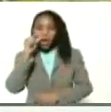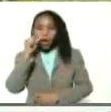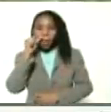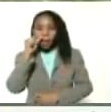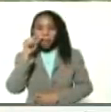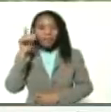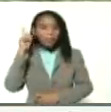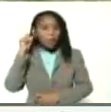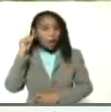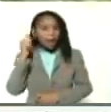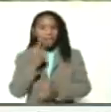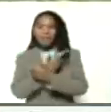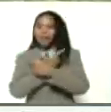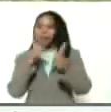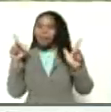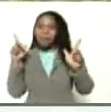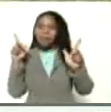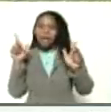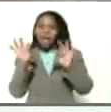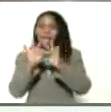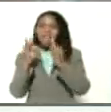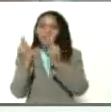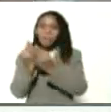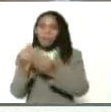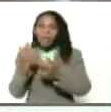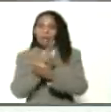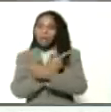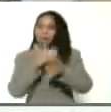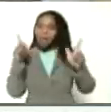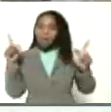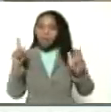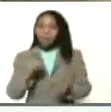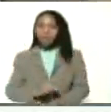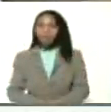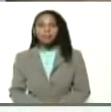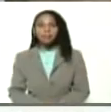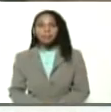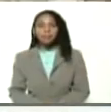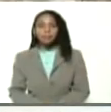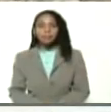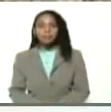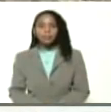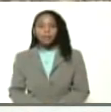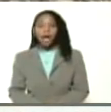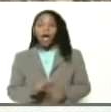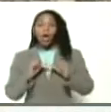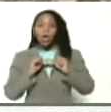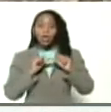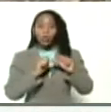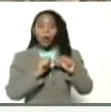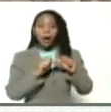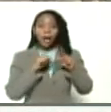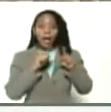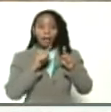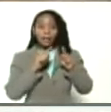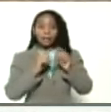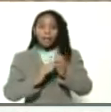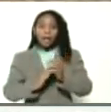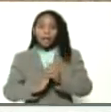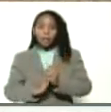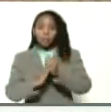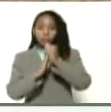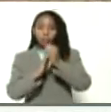y mujeres libres y familias libres hay que seguir en esta dirección